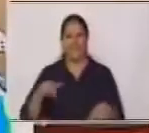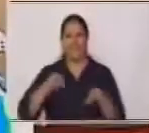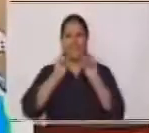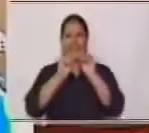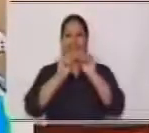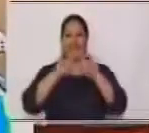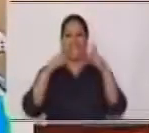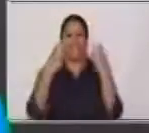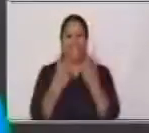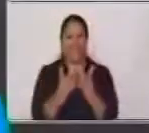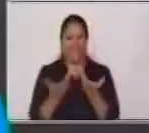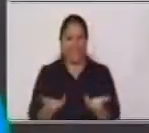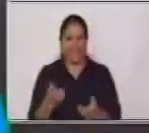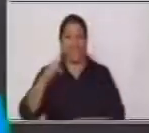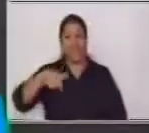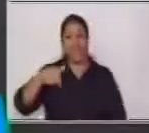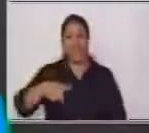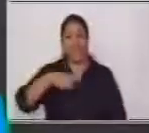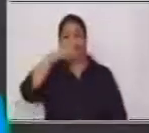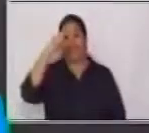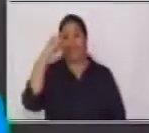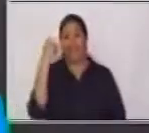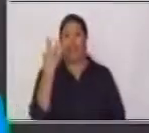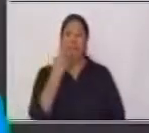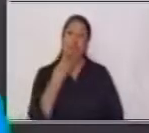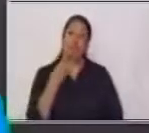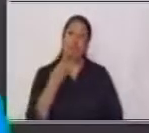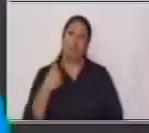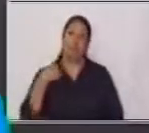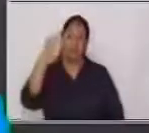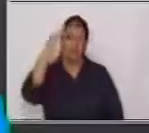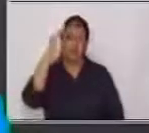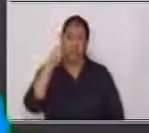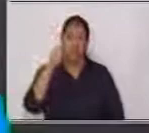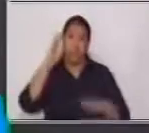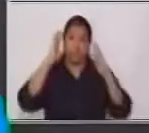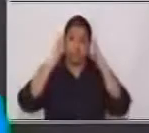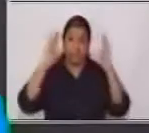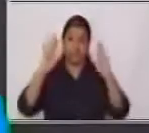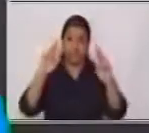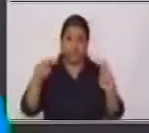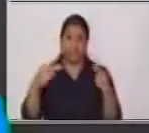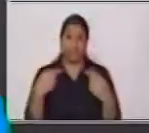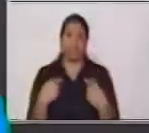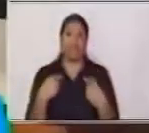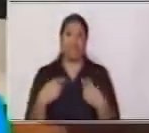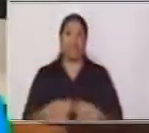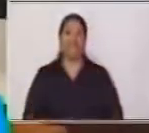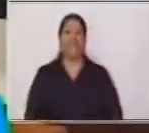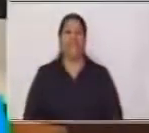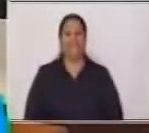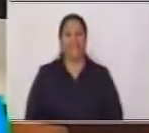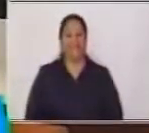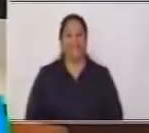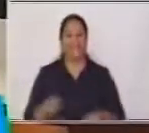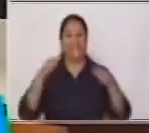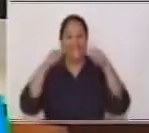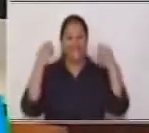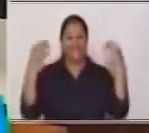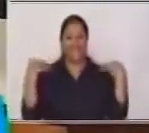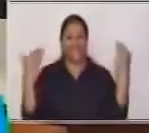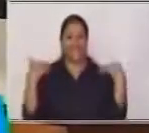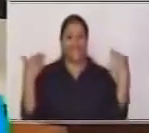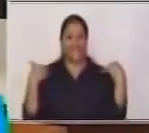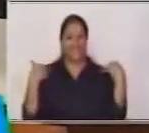El día de hoy Trabajamos Muy lindo Sé que pusieron Mucha atención Muy bien Los felicito